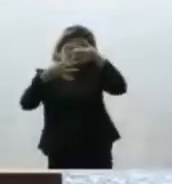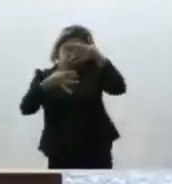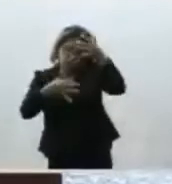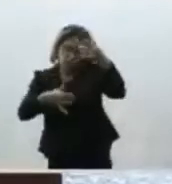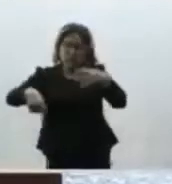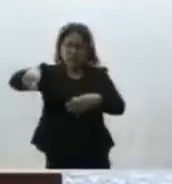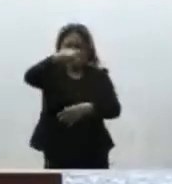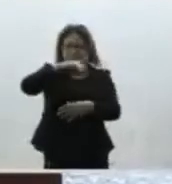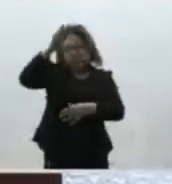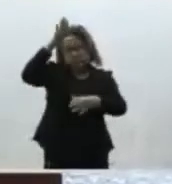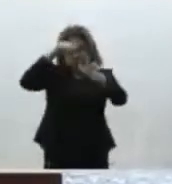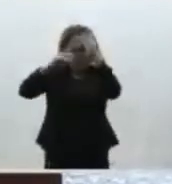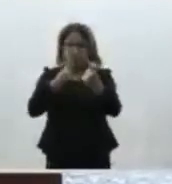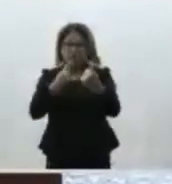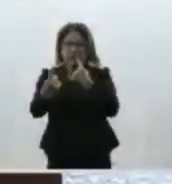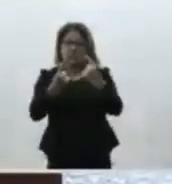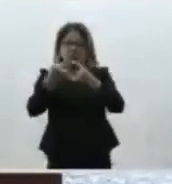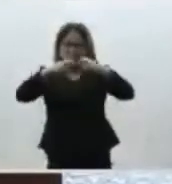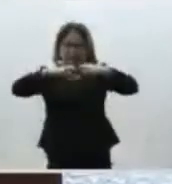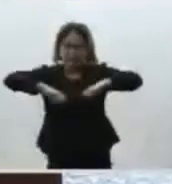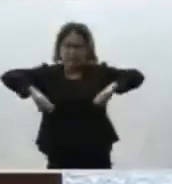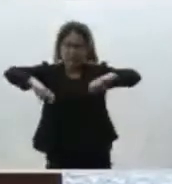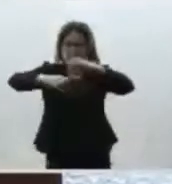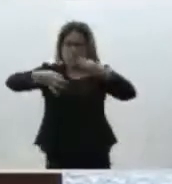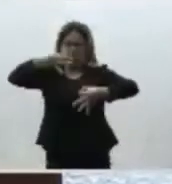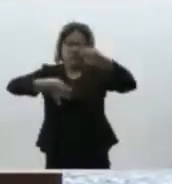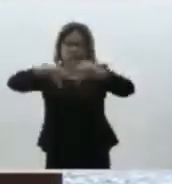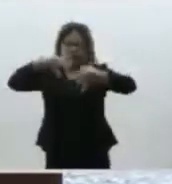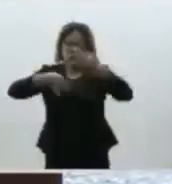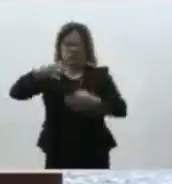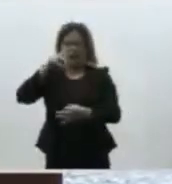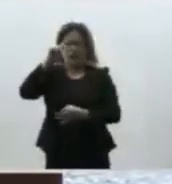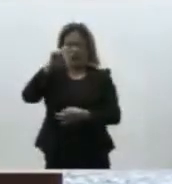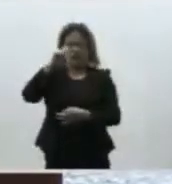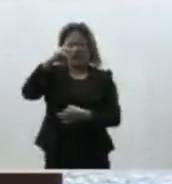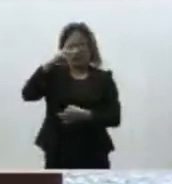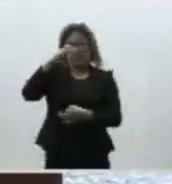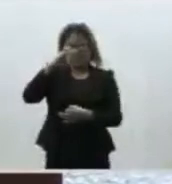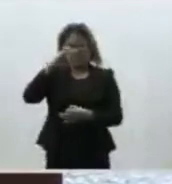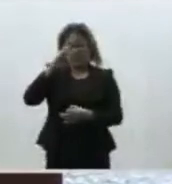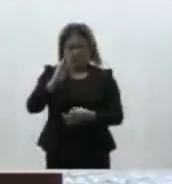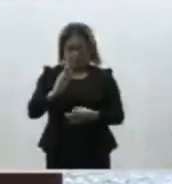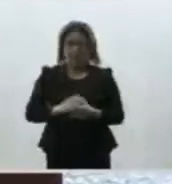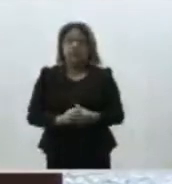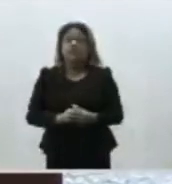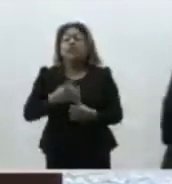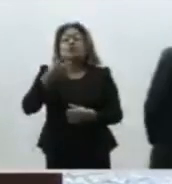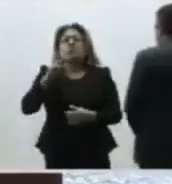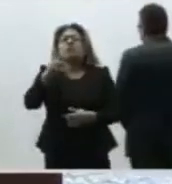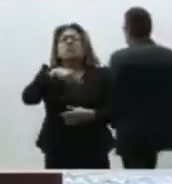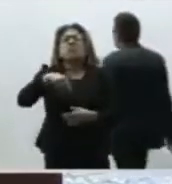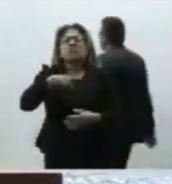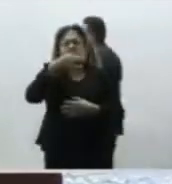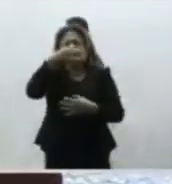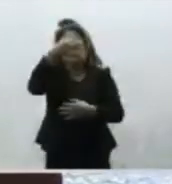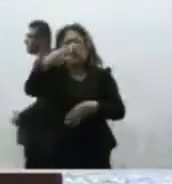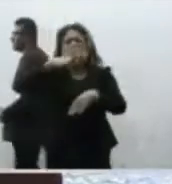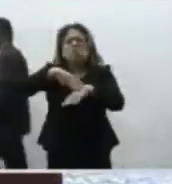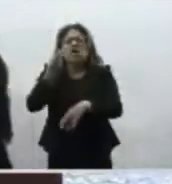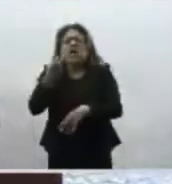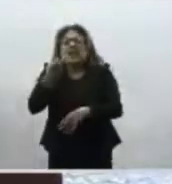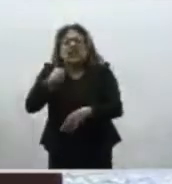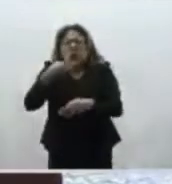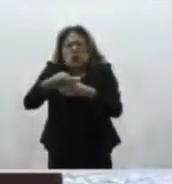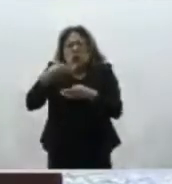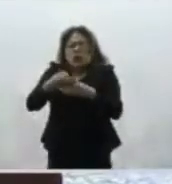la resolución de la sala superior del tribunal electoral del poder judicial de la federación y por qué les comento esto porque